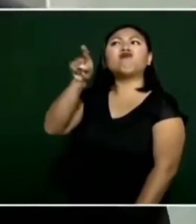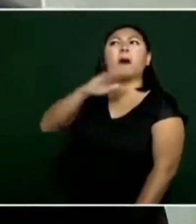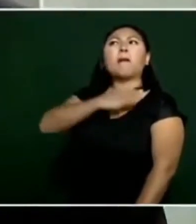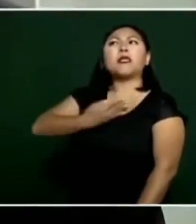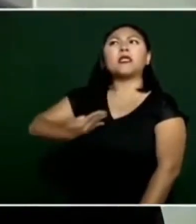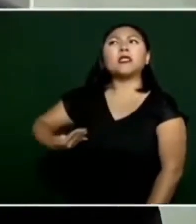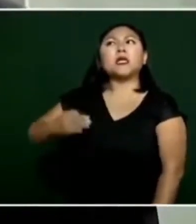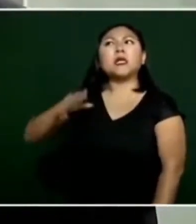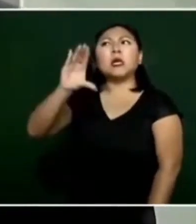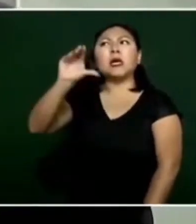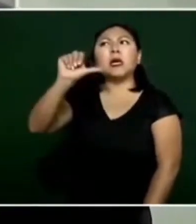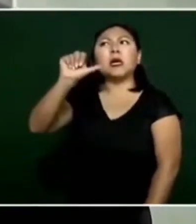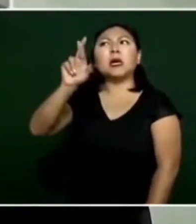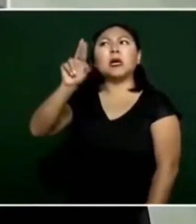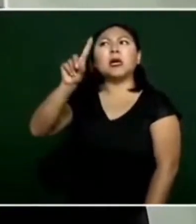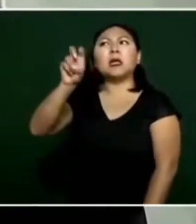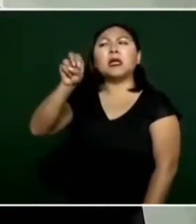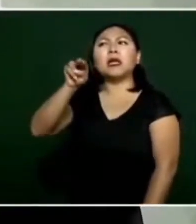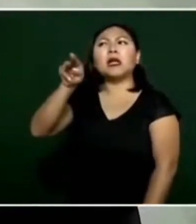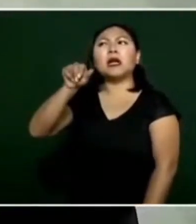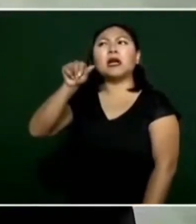agrario que llevó a cabo